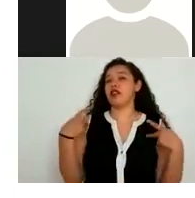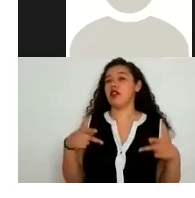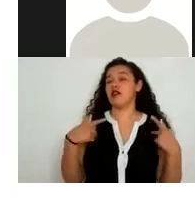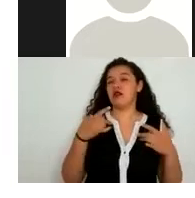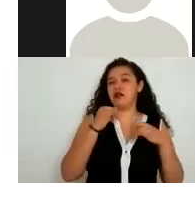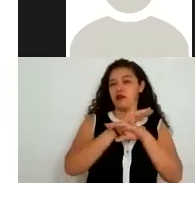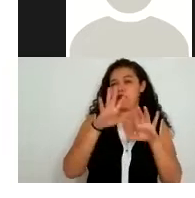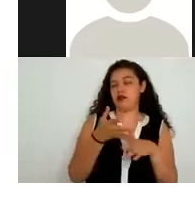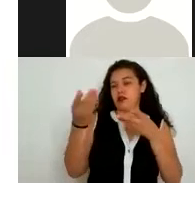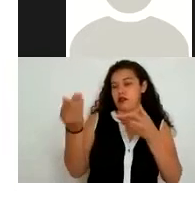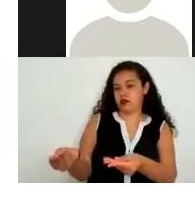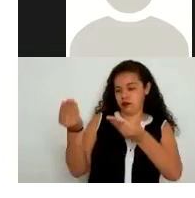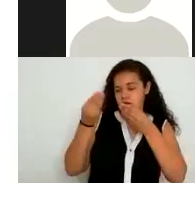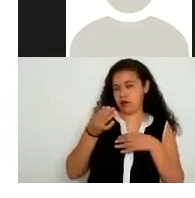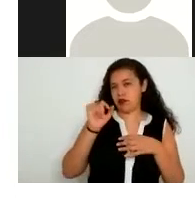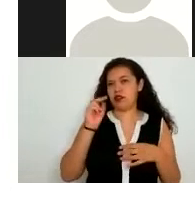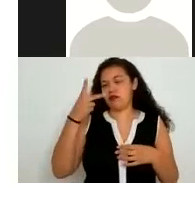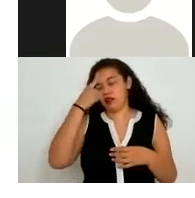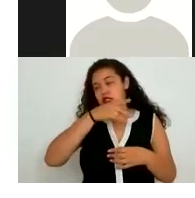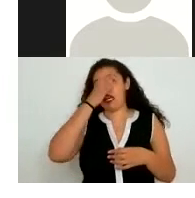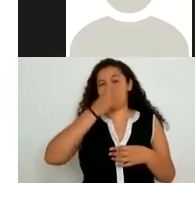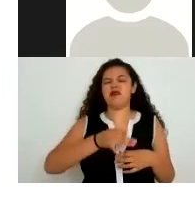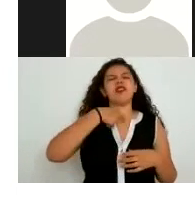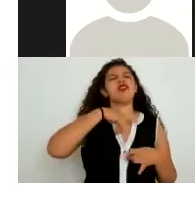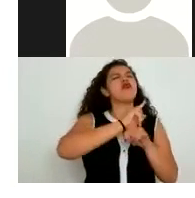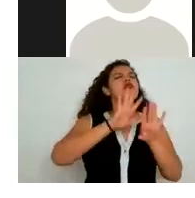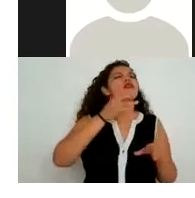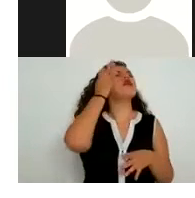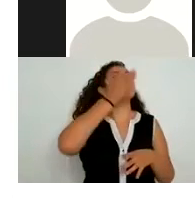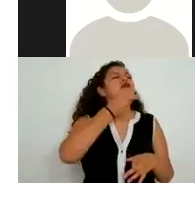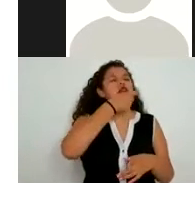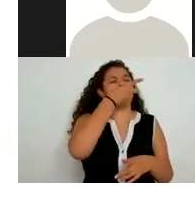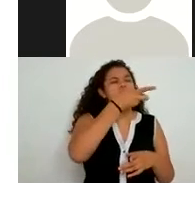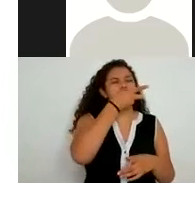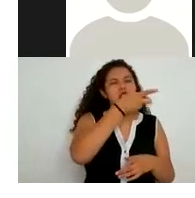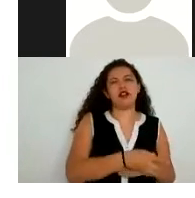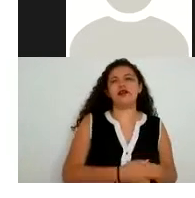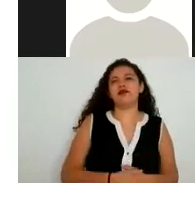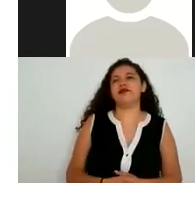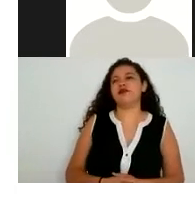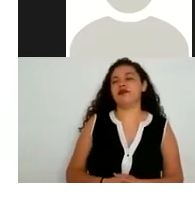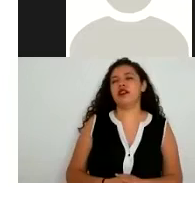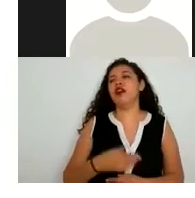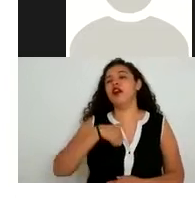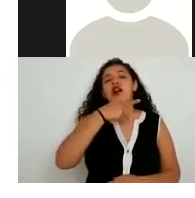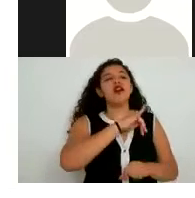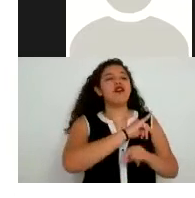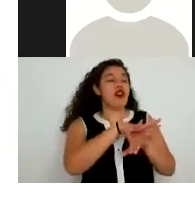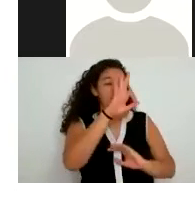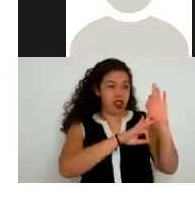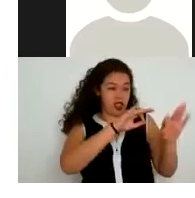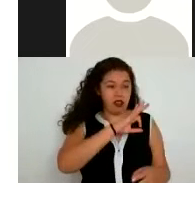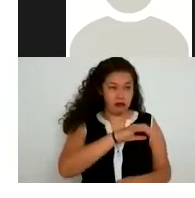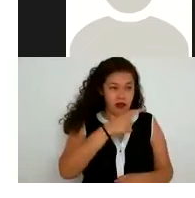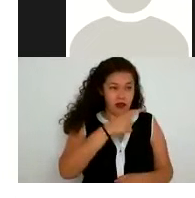o no o sea a través de su consentimiento es decir que se acepte que demos tratamiento sus datos personales es que podemos nosotros